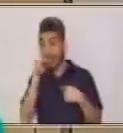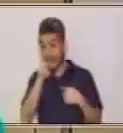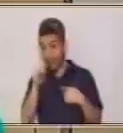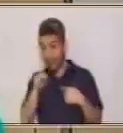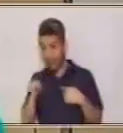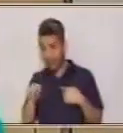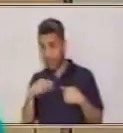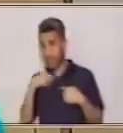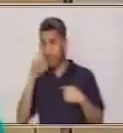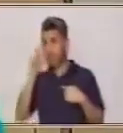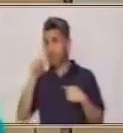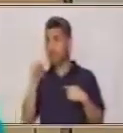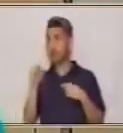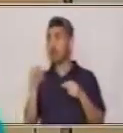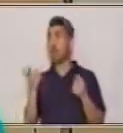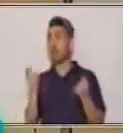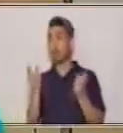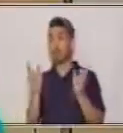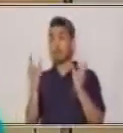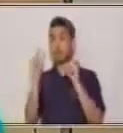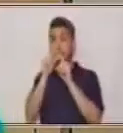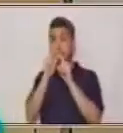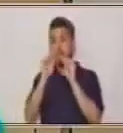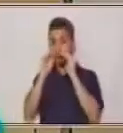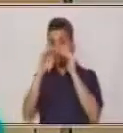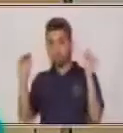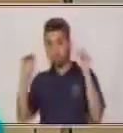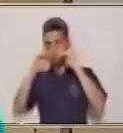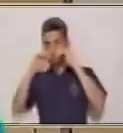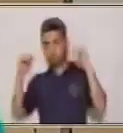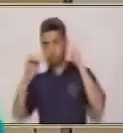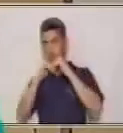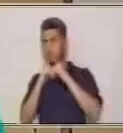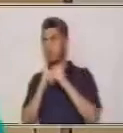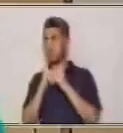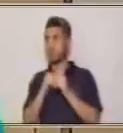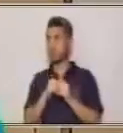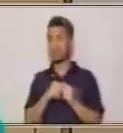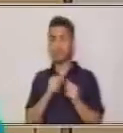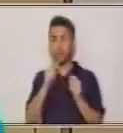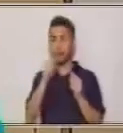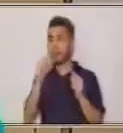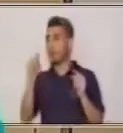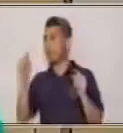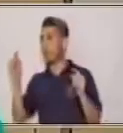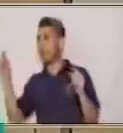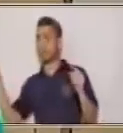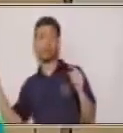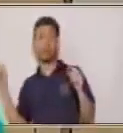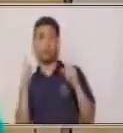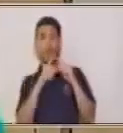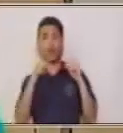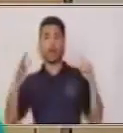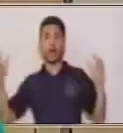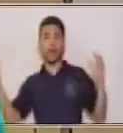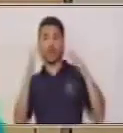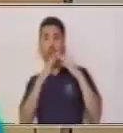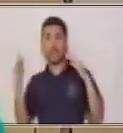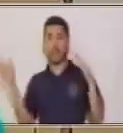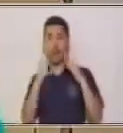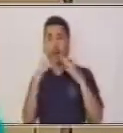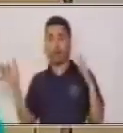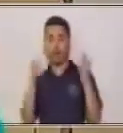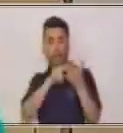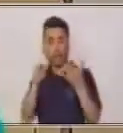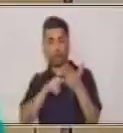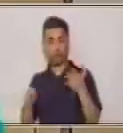separar cada palabra. No leemos de esta manera. Esos perros ladran mucho. Hay que regar las flores. El reloj está roto.